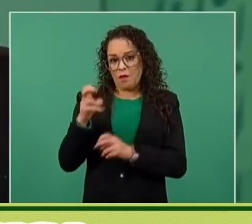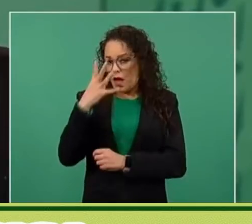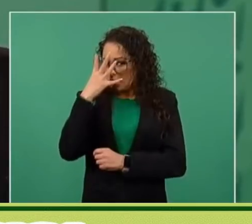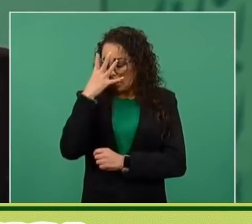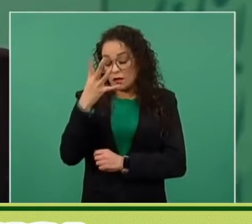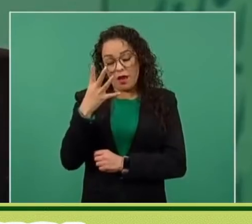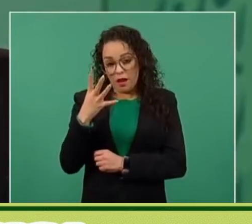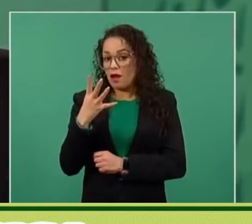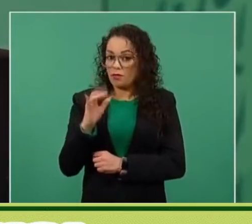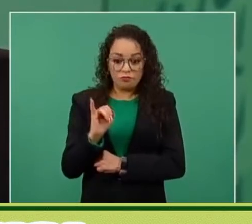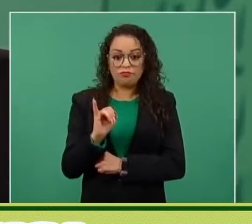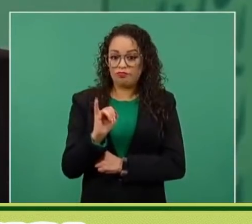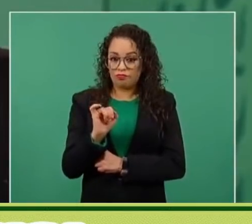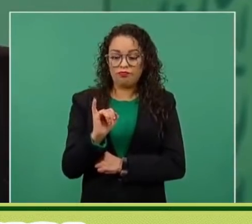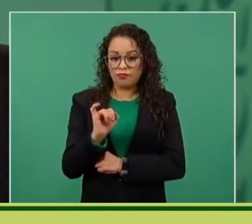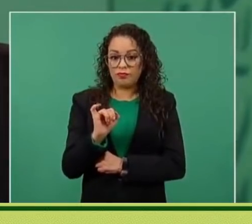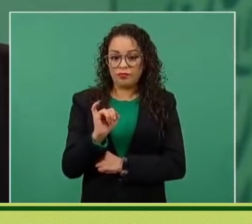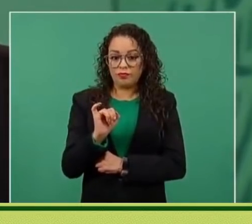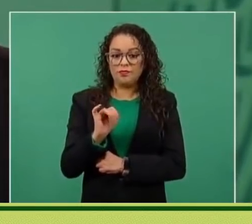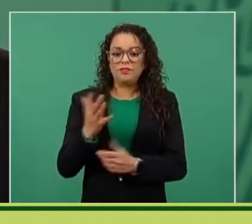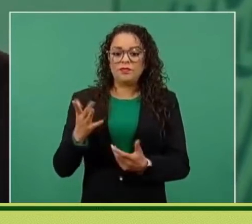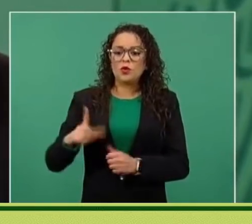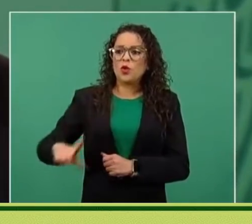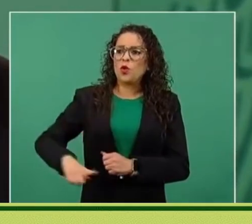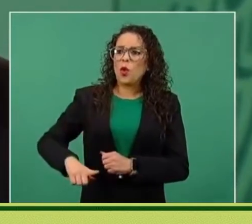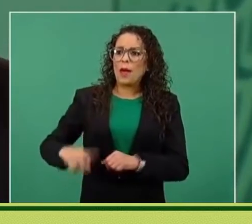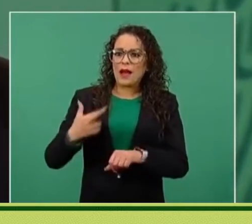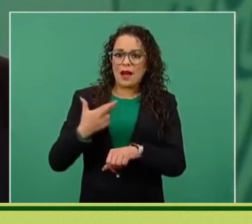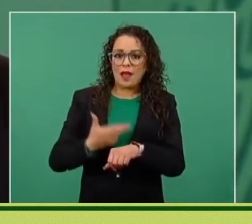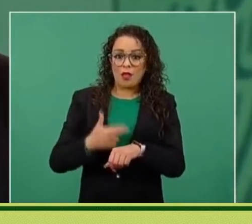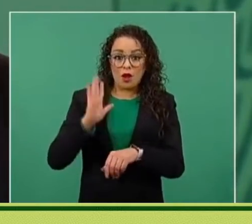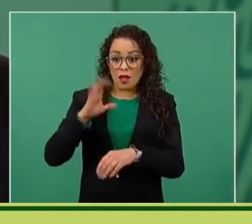de que gobernadores que estaban saliendo